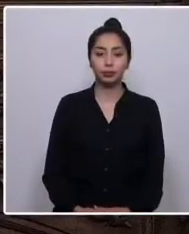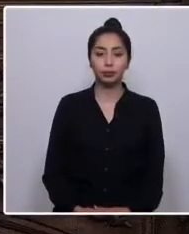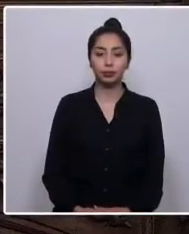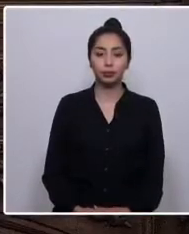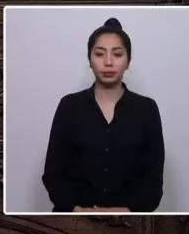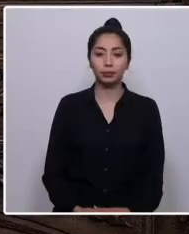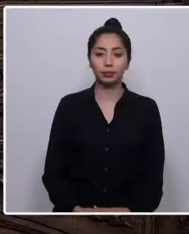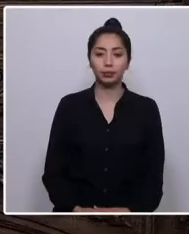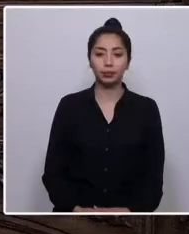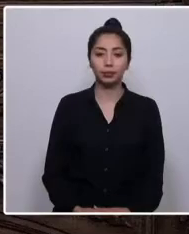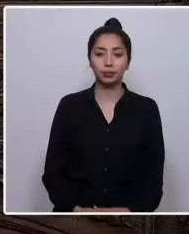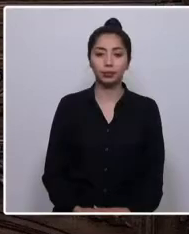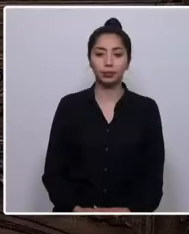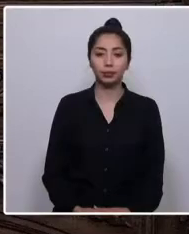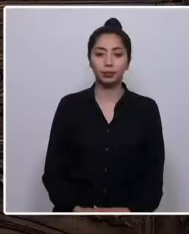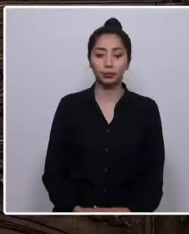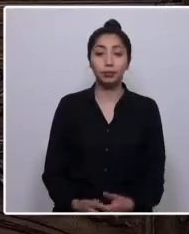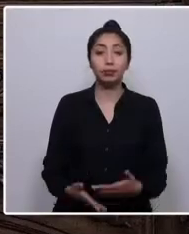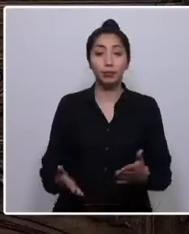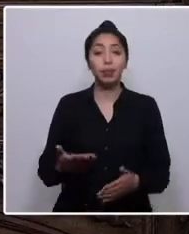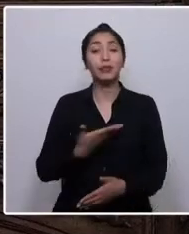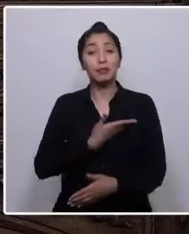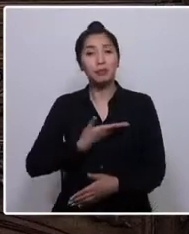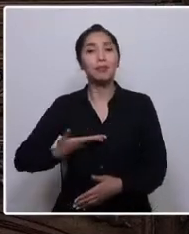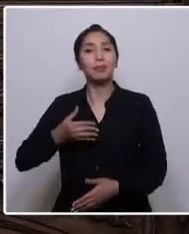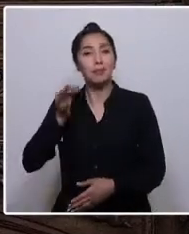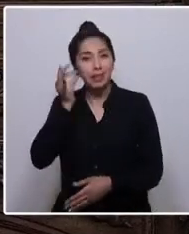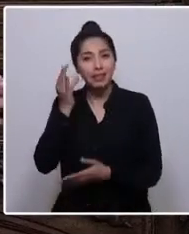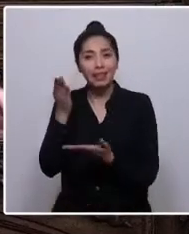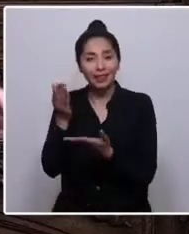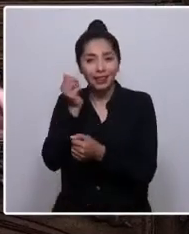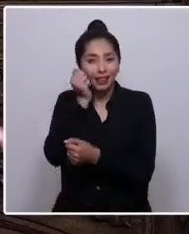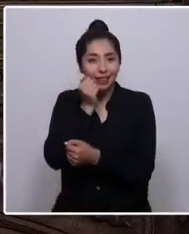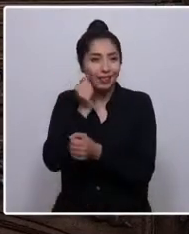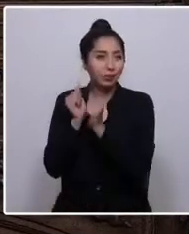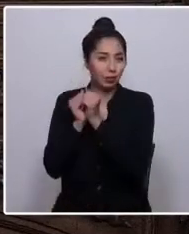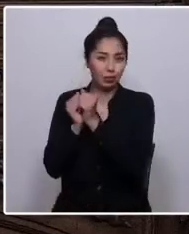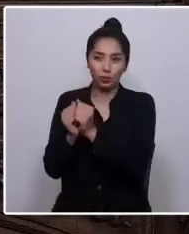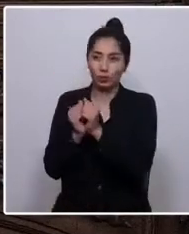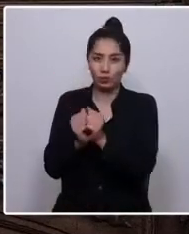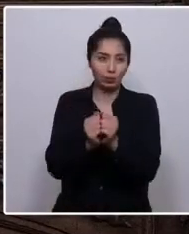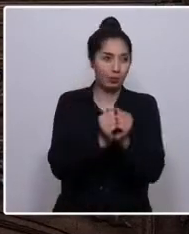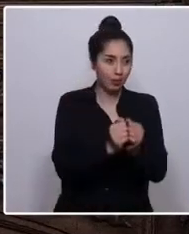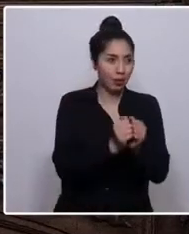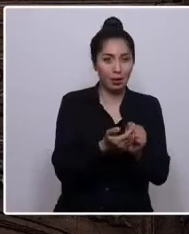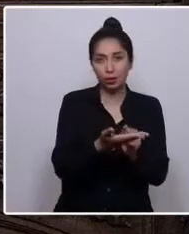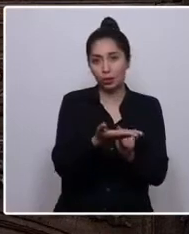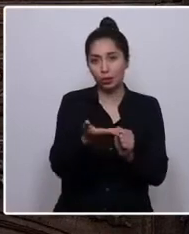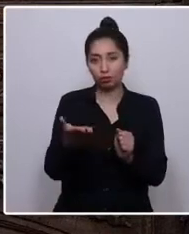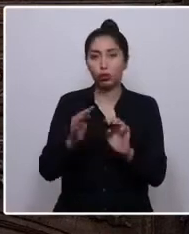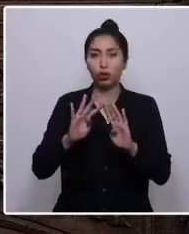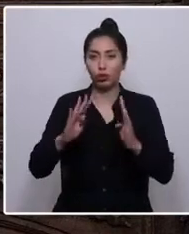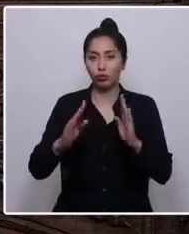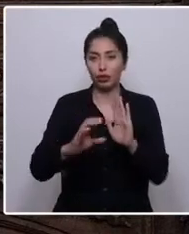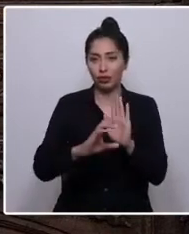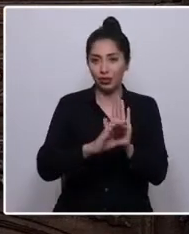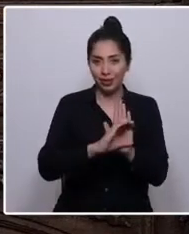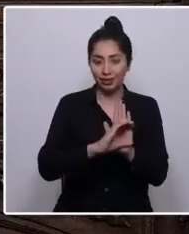El día de la presidenta, compañeros y compañeras convencionales.